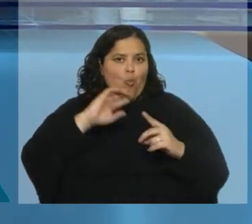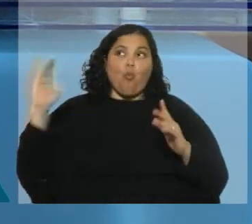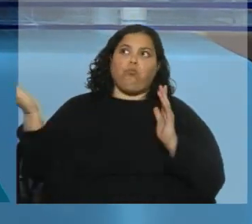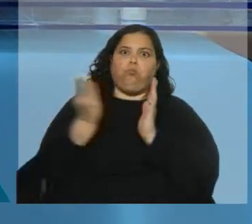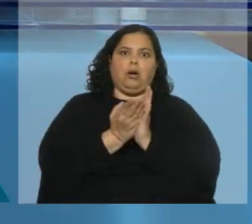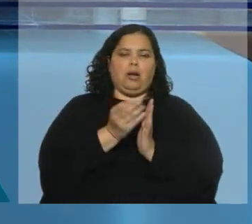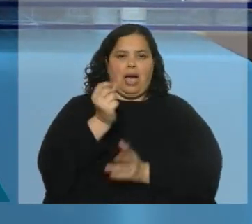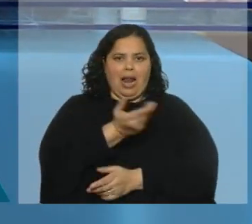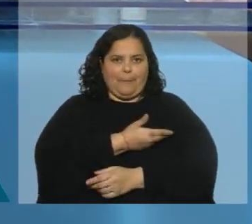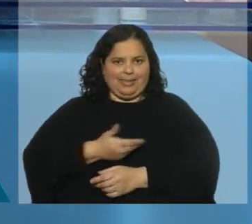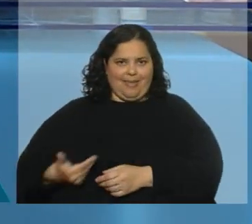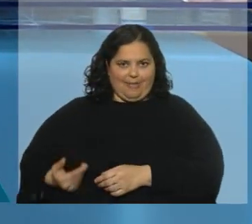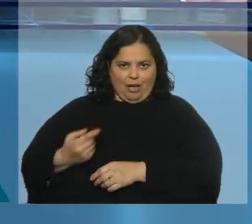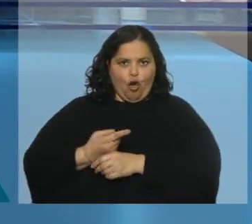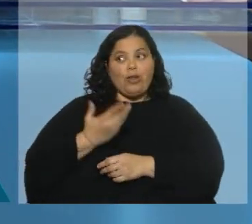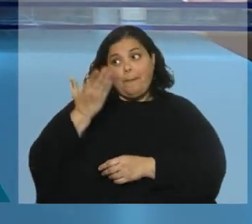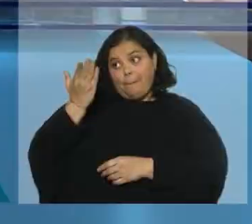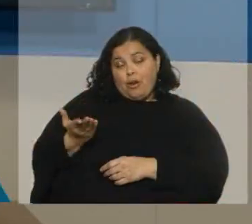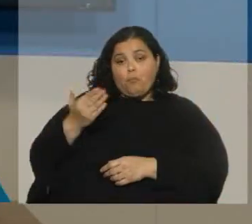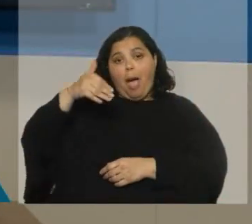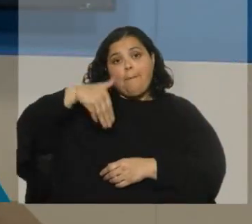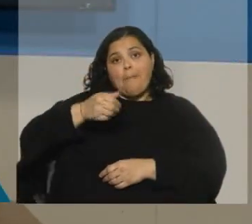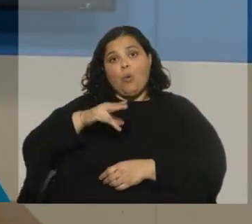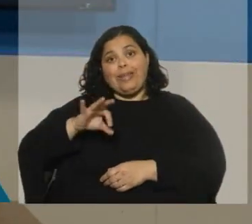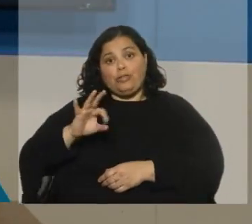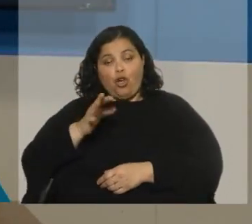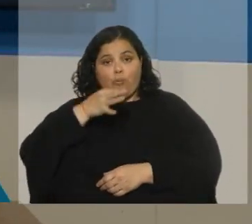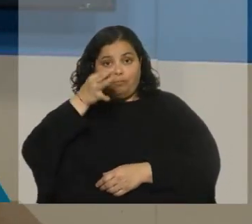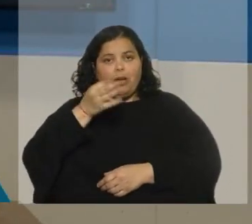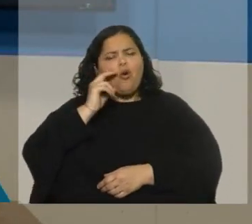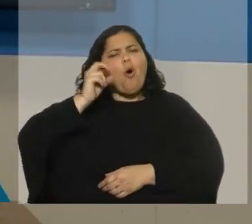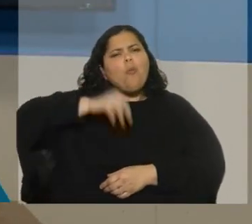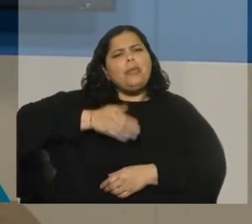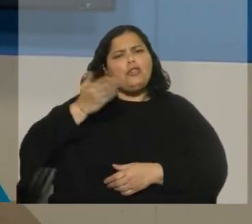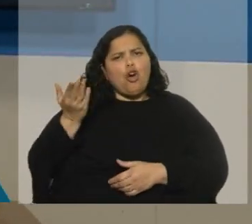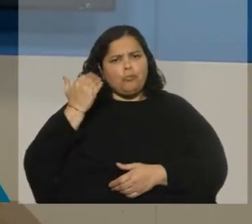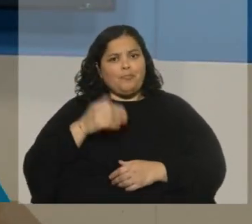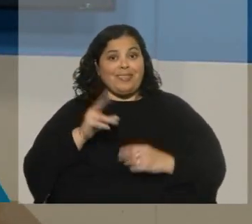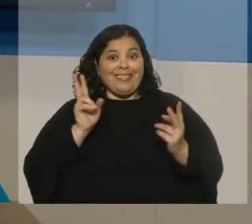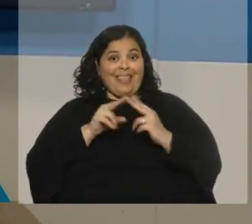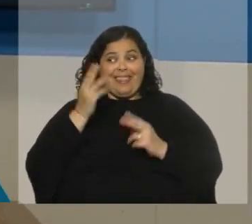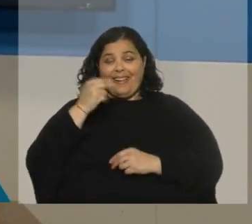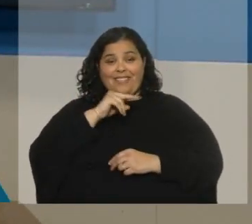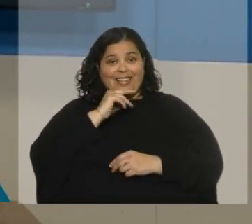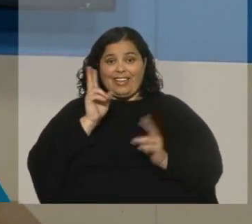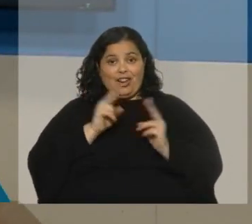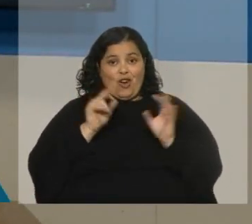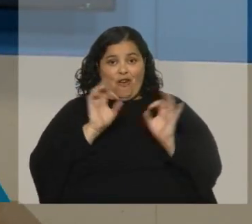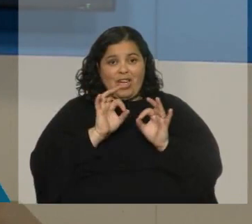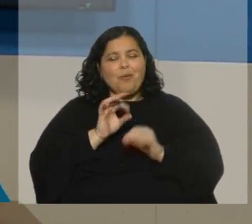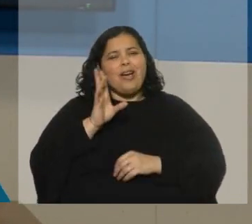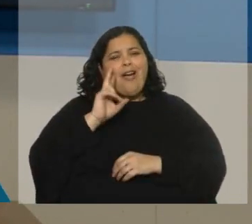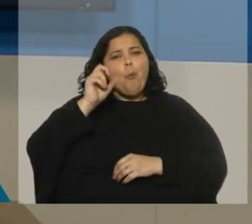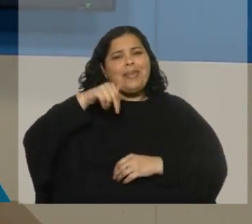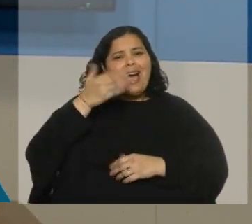el presidente, pero nosotros tenemos a Mauricio Raufetti, ¿cómo anda? ¿Cómo anda en tanto ¿Qué opinas al respecto? Desde el viernes que no nos vemos. Exacto. ¿Qué opinas al